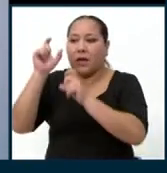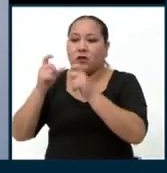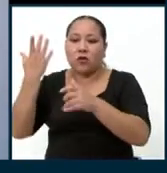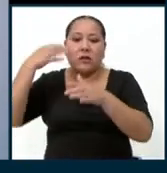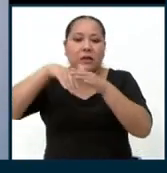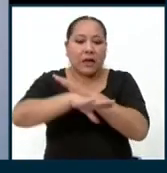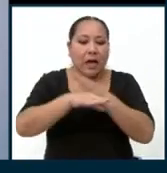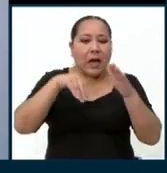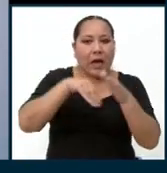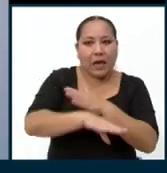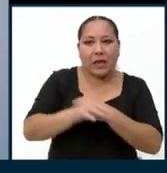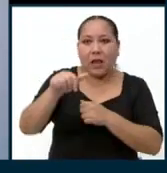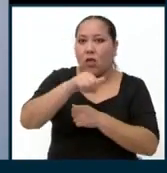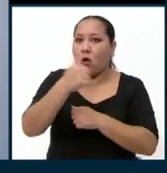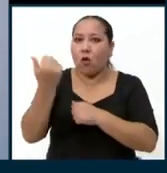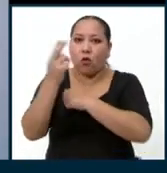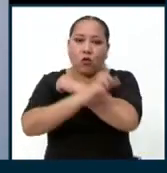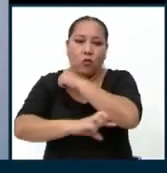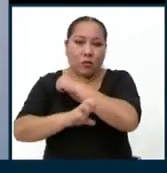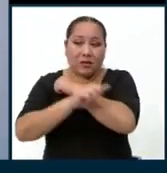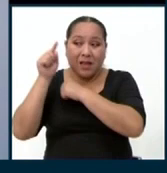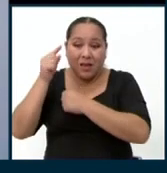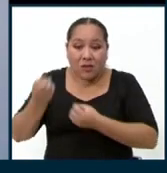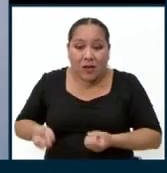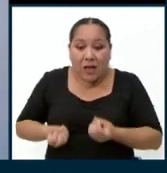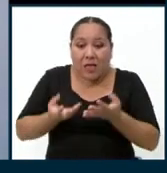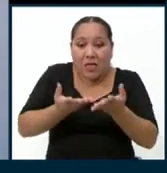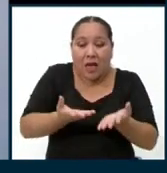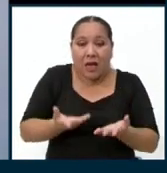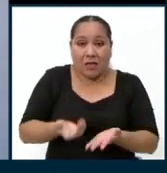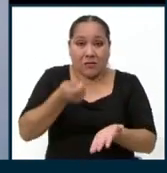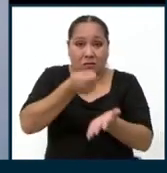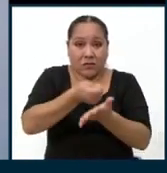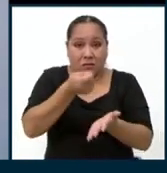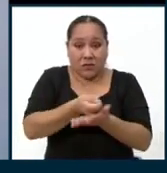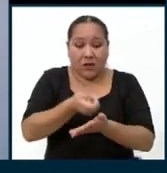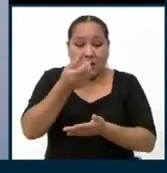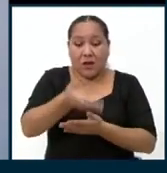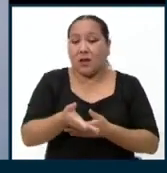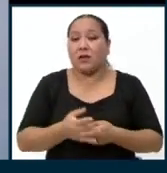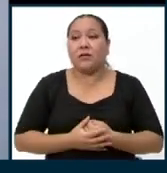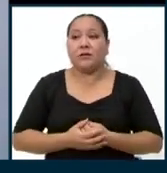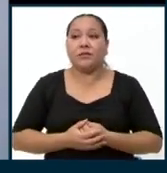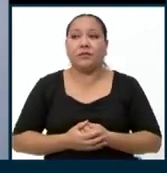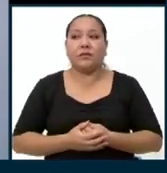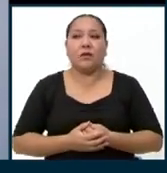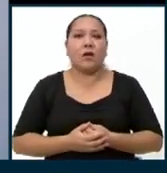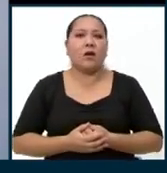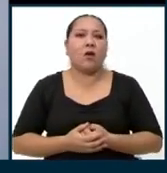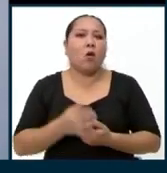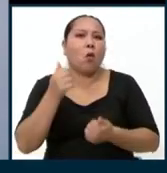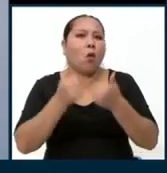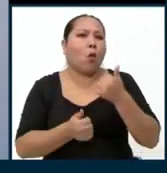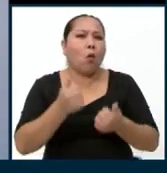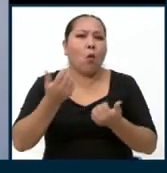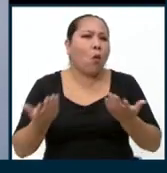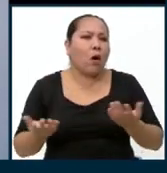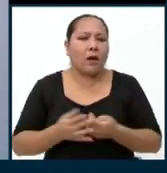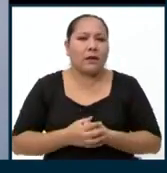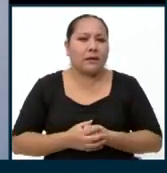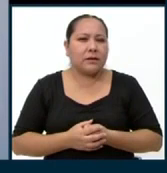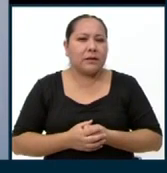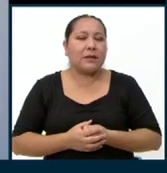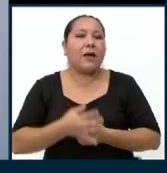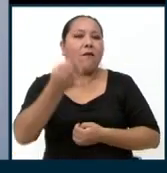que son los que dan o los que generan principalmente sus ingresos. ¿Qué alternativa realmente